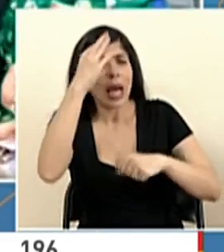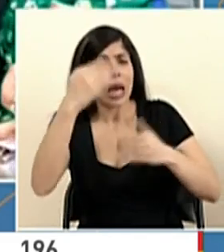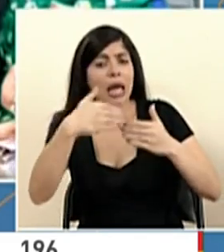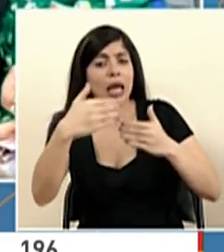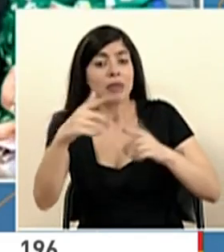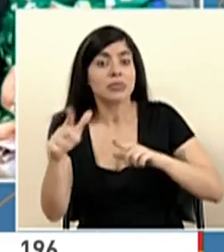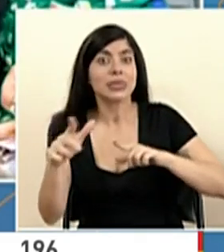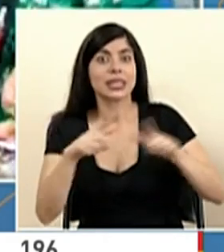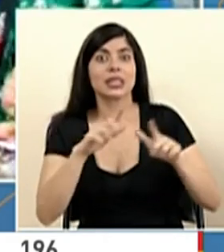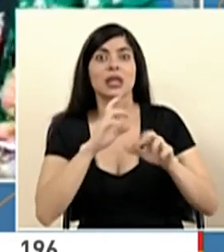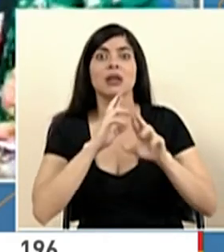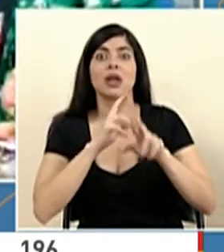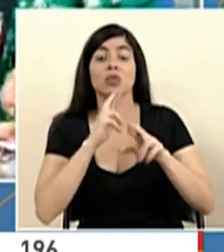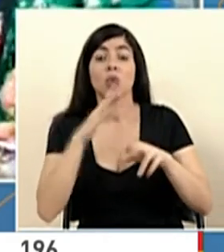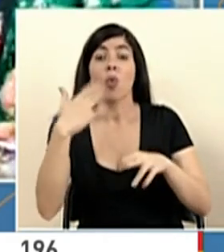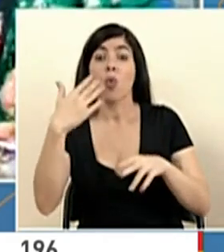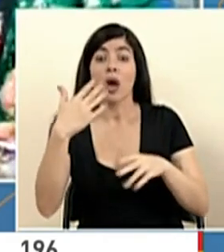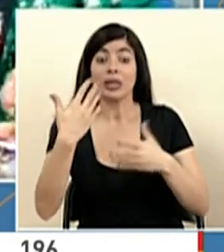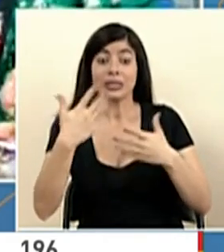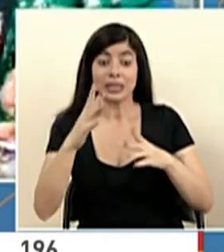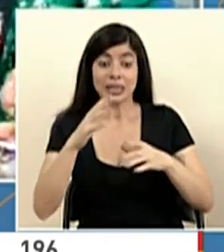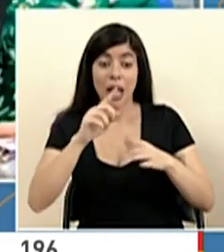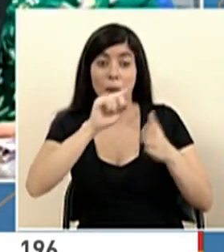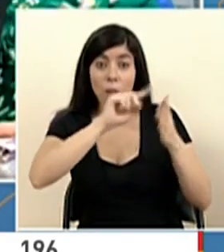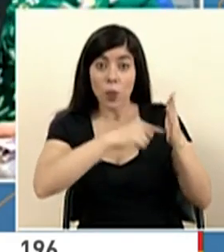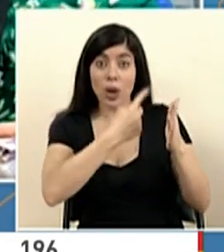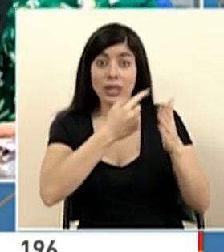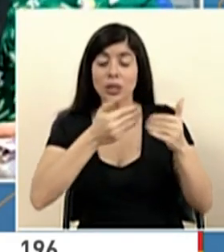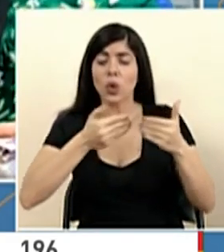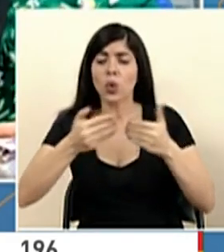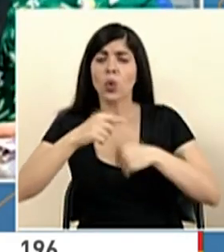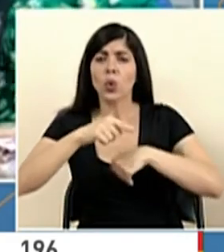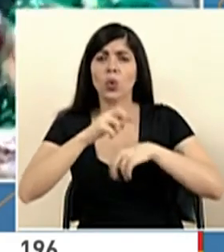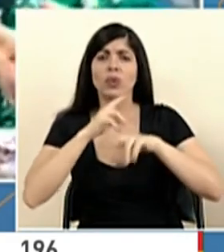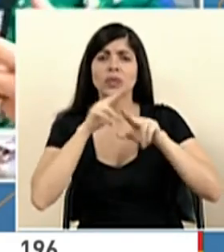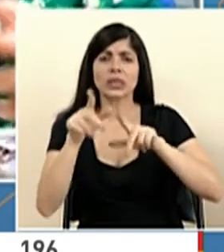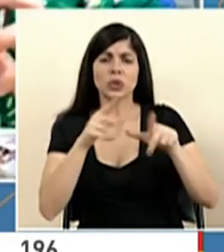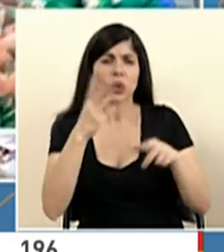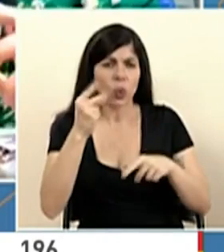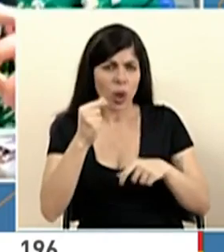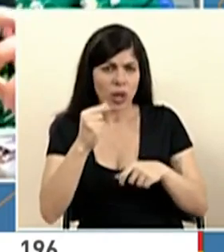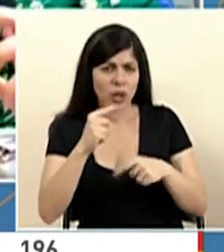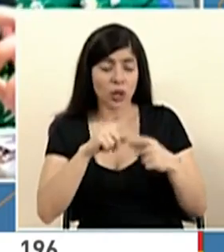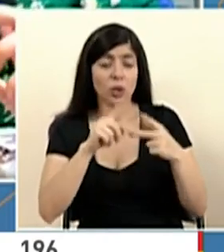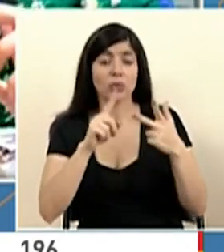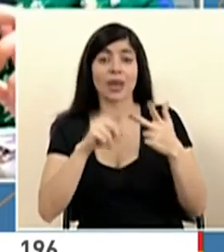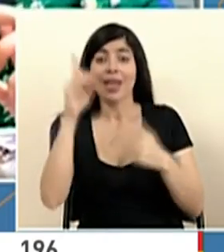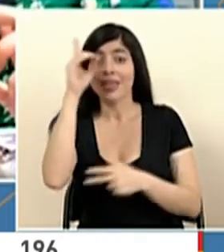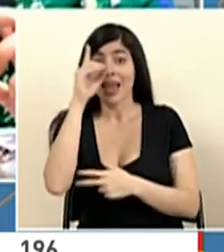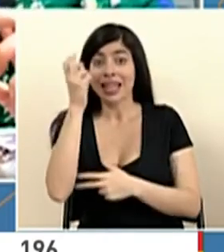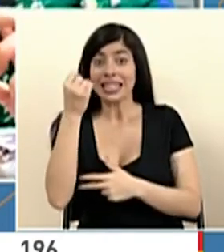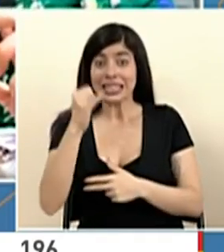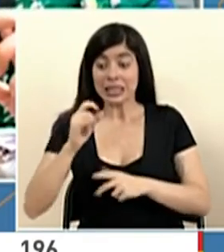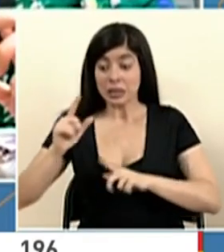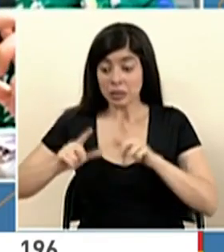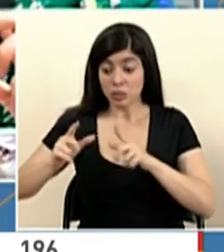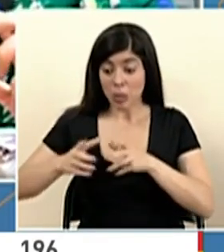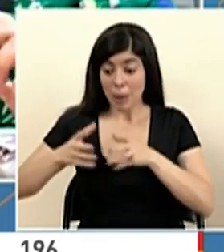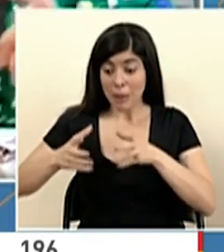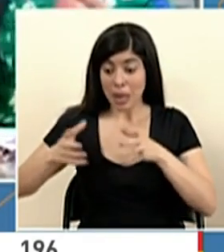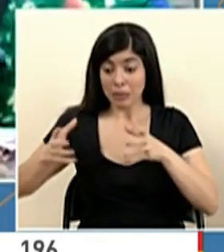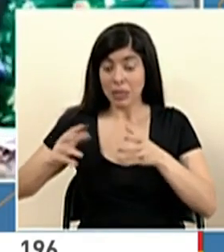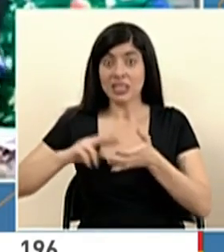pueden estar listos los resultados una vez que se haga la muestra. Y don Daniel, si el hecho de que tengamos más muestras en el país puede